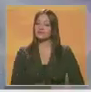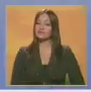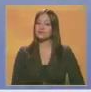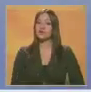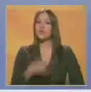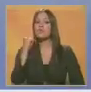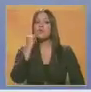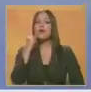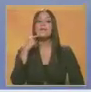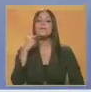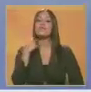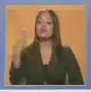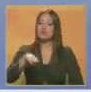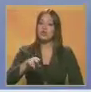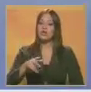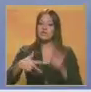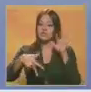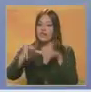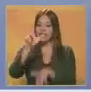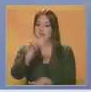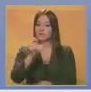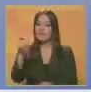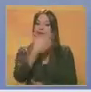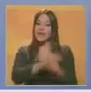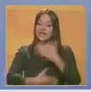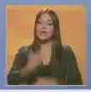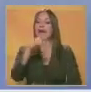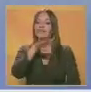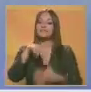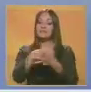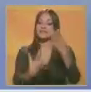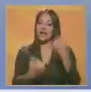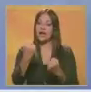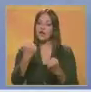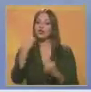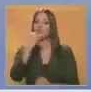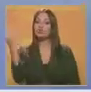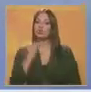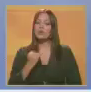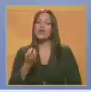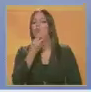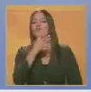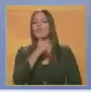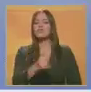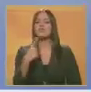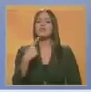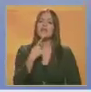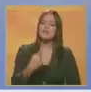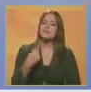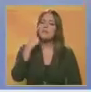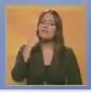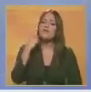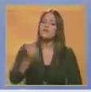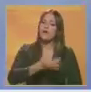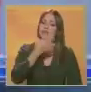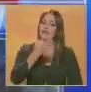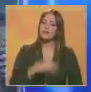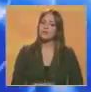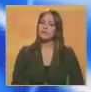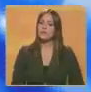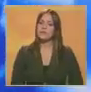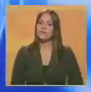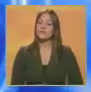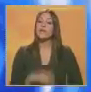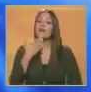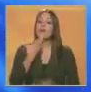Una mujer murió y 13 pasajeros resultaron heridos en un accidente de tránsito en Zulia. Gustavo Velasco tiene el reporte. Gustavo, buenas tardes. Sí,